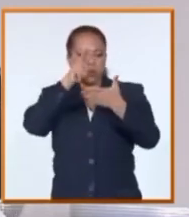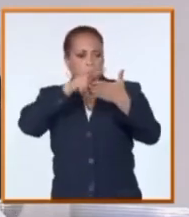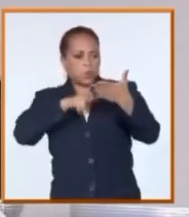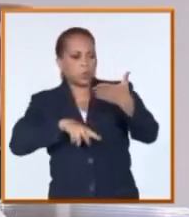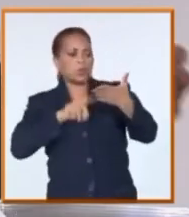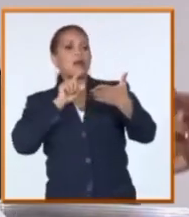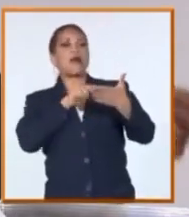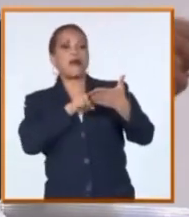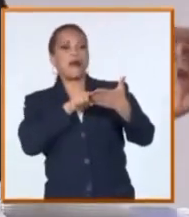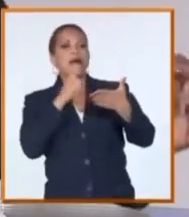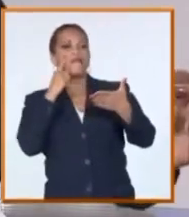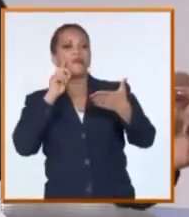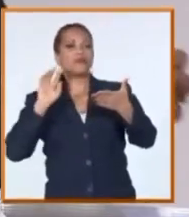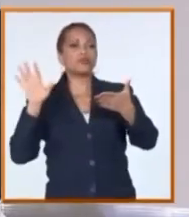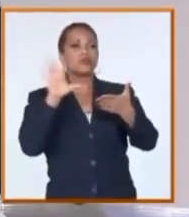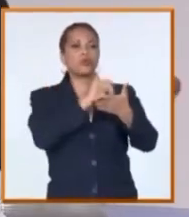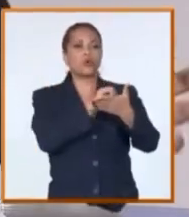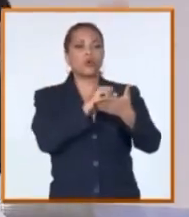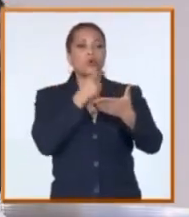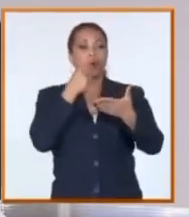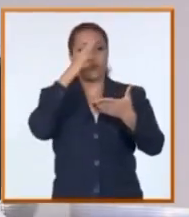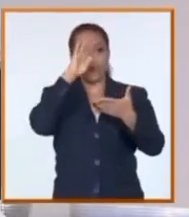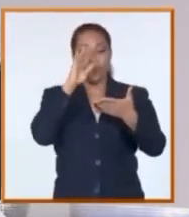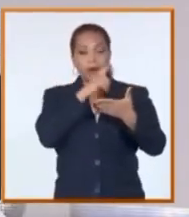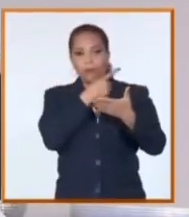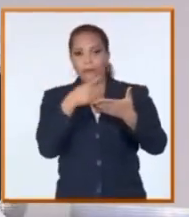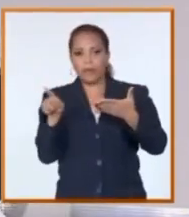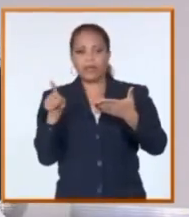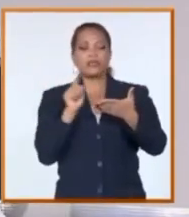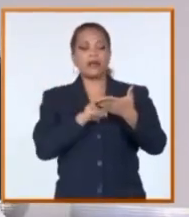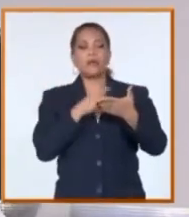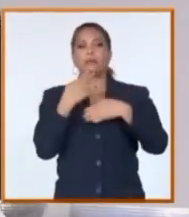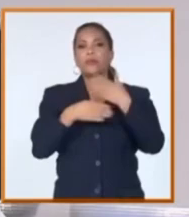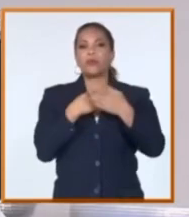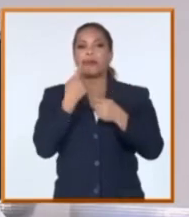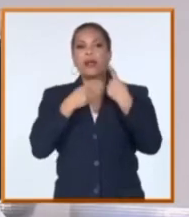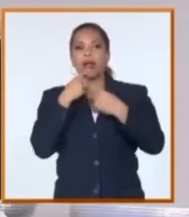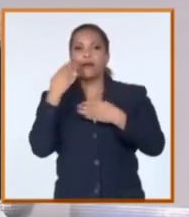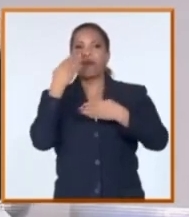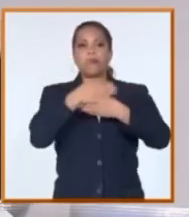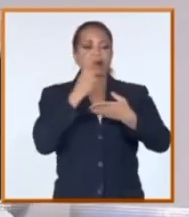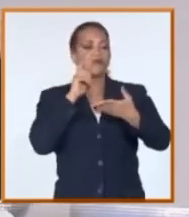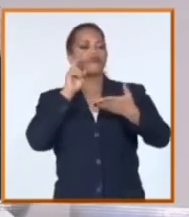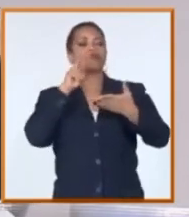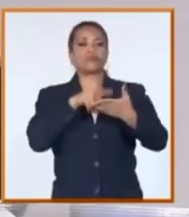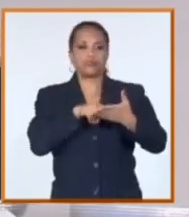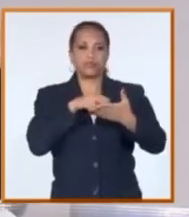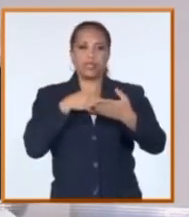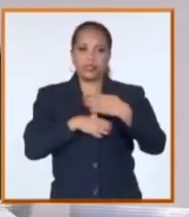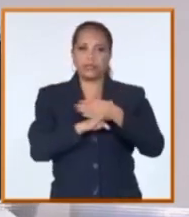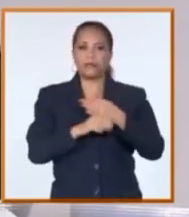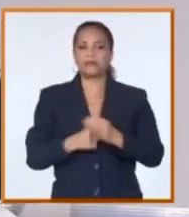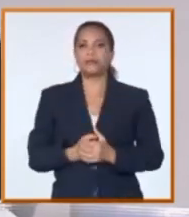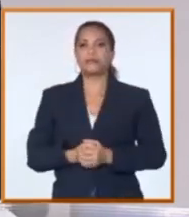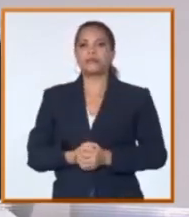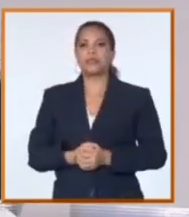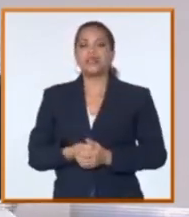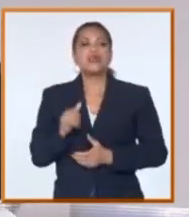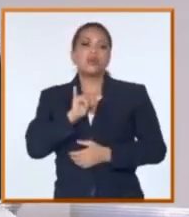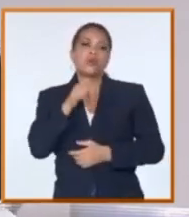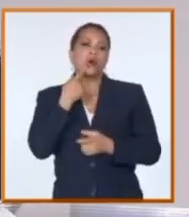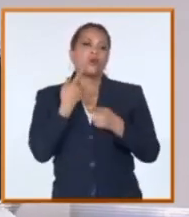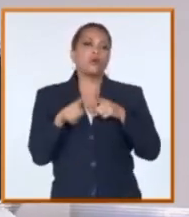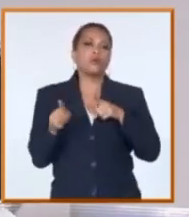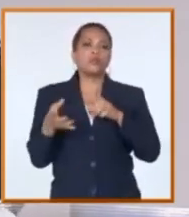levantar esas incidencias y atender particularmente donde se dé un problema determinado. También nos permite ir viendo cómo nosotros tenemos que